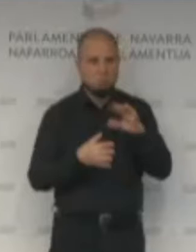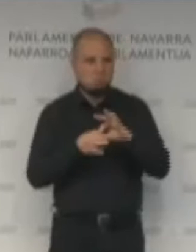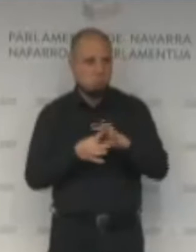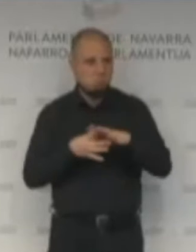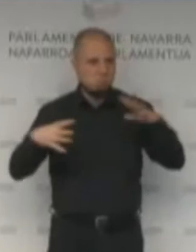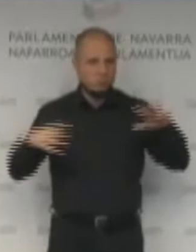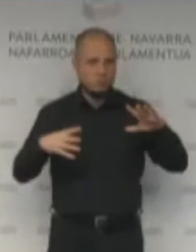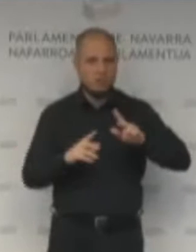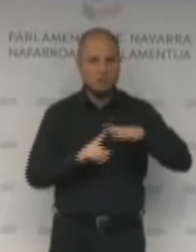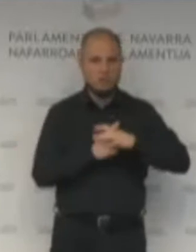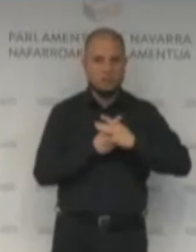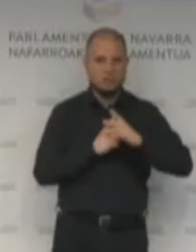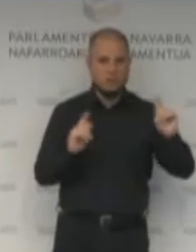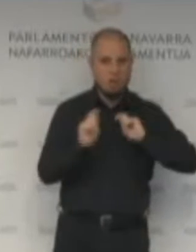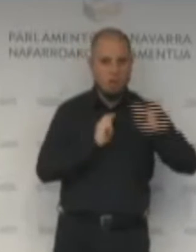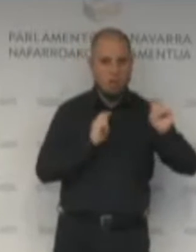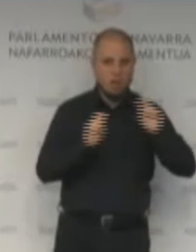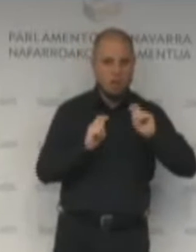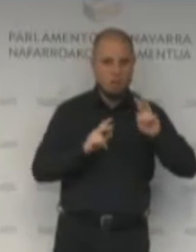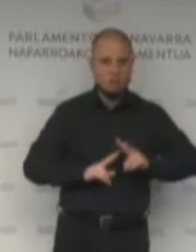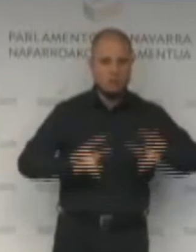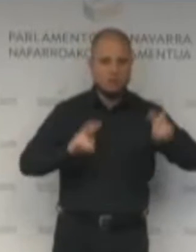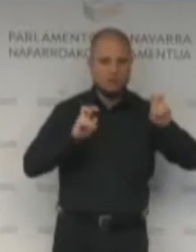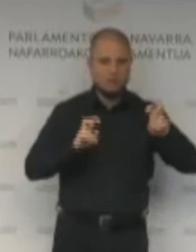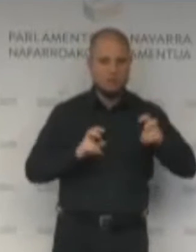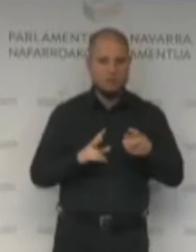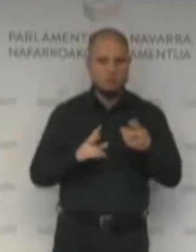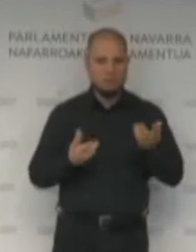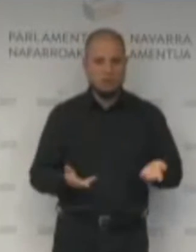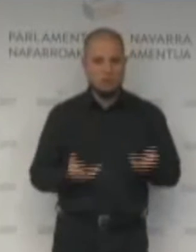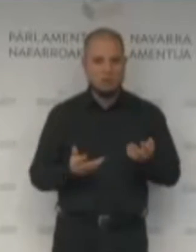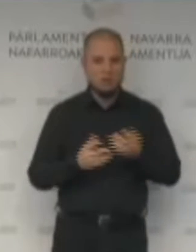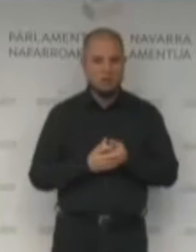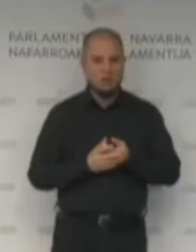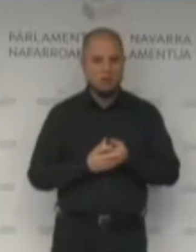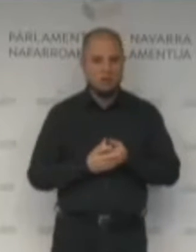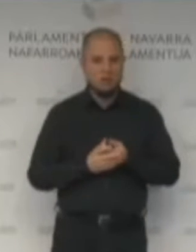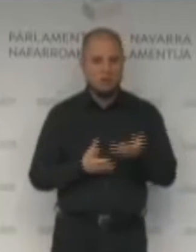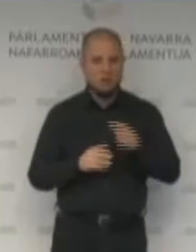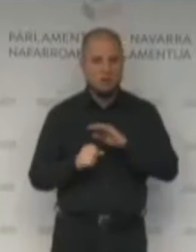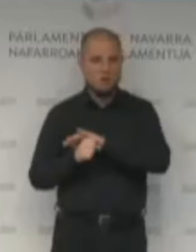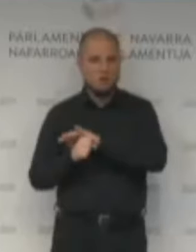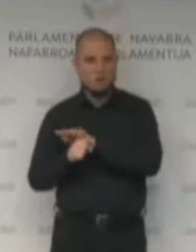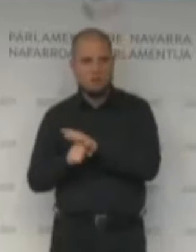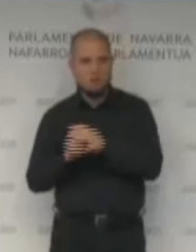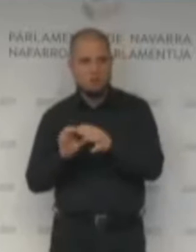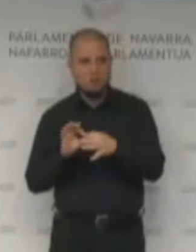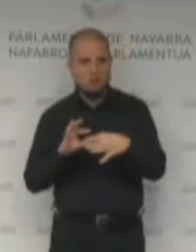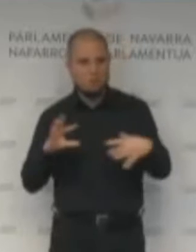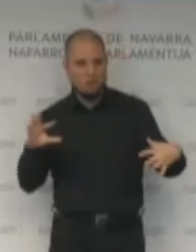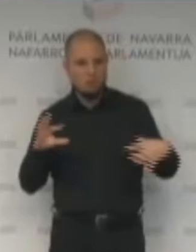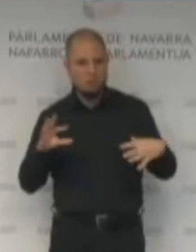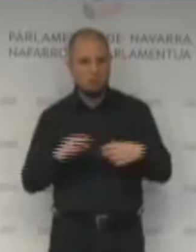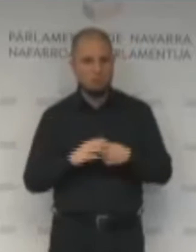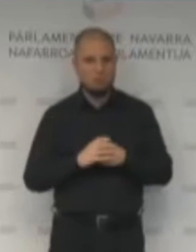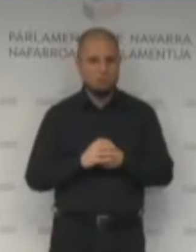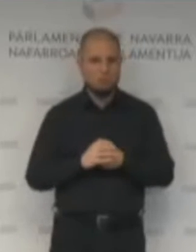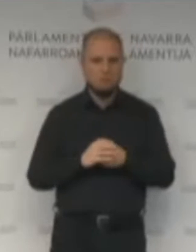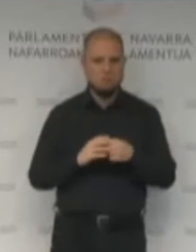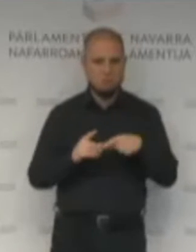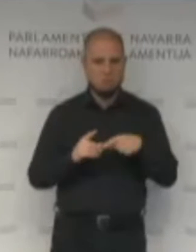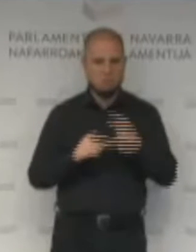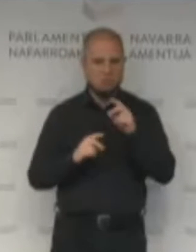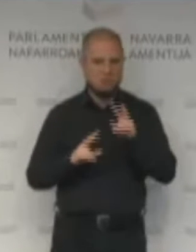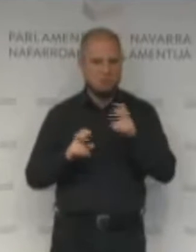referidas de manera más estrecha a los efectos del COVID o la COVID, que luego hablaré de esta cuestión